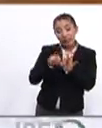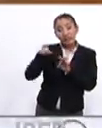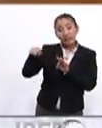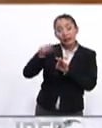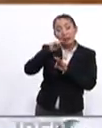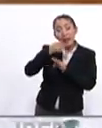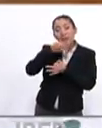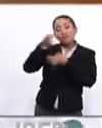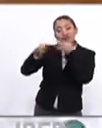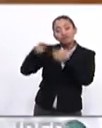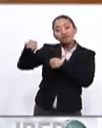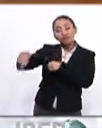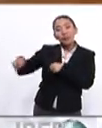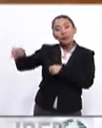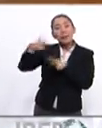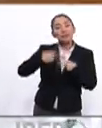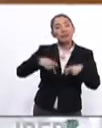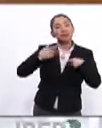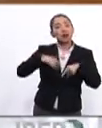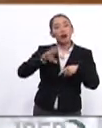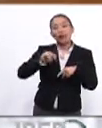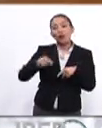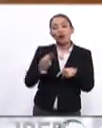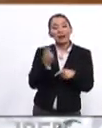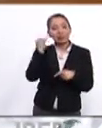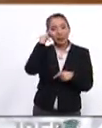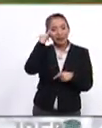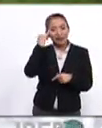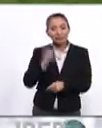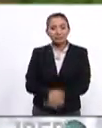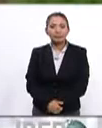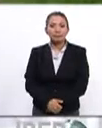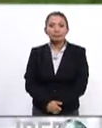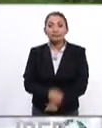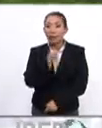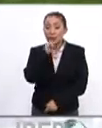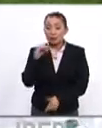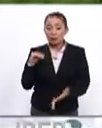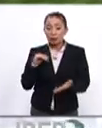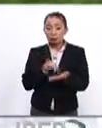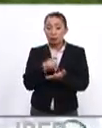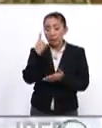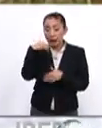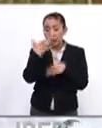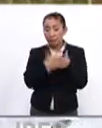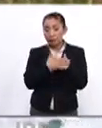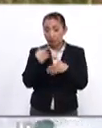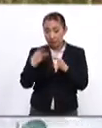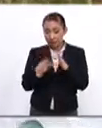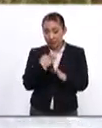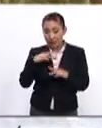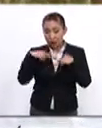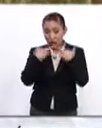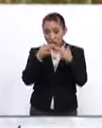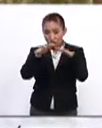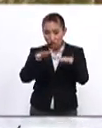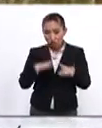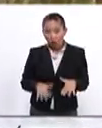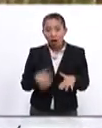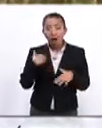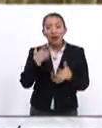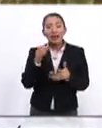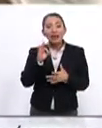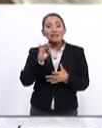también producir información que le llegue a los no indígenas también se estableció que para la próxima edición de la asamblea general